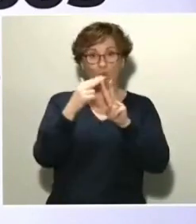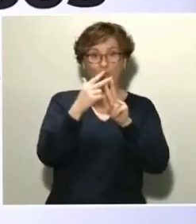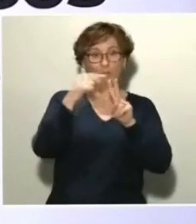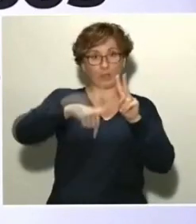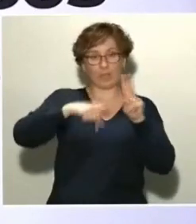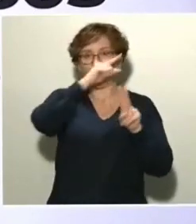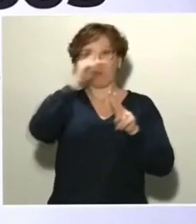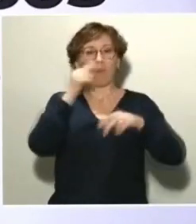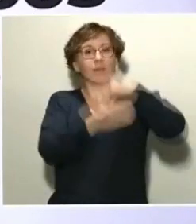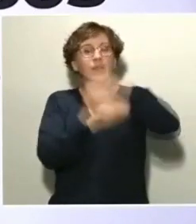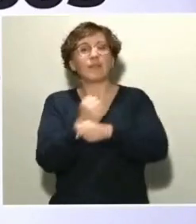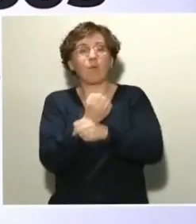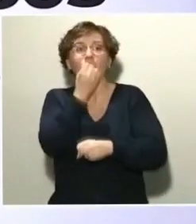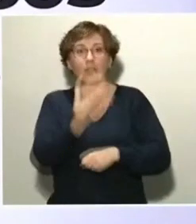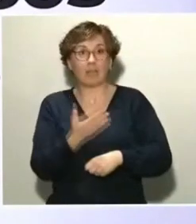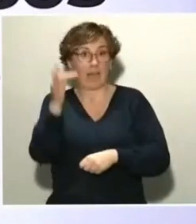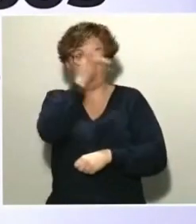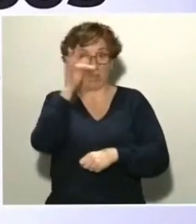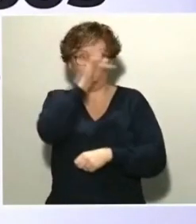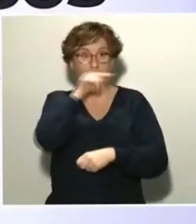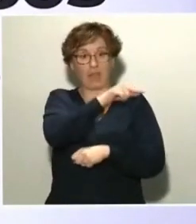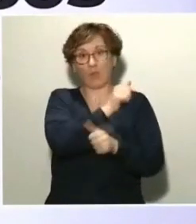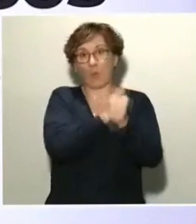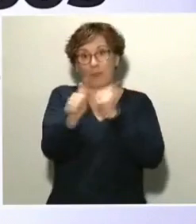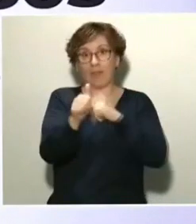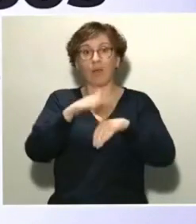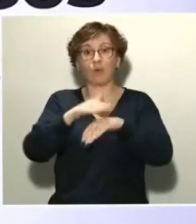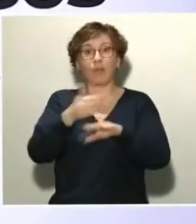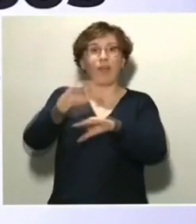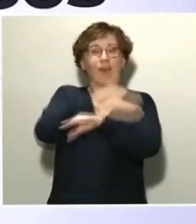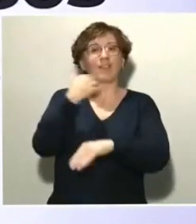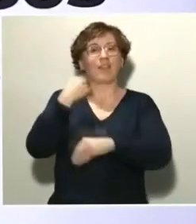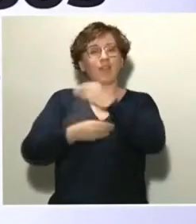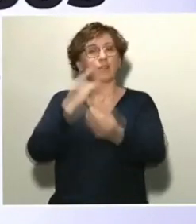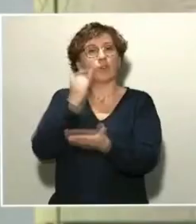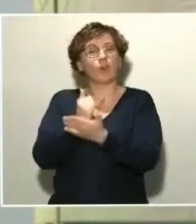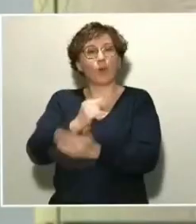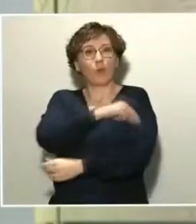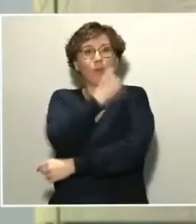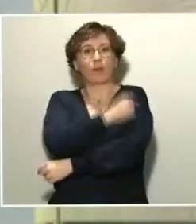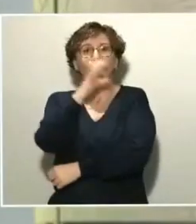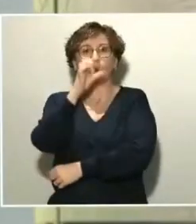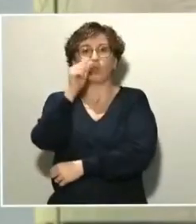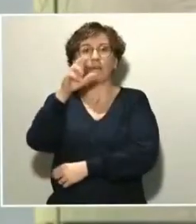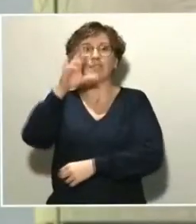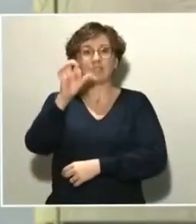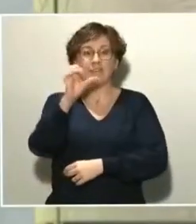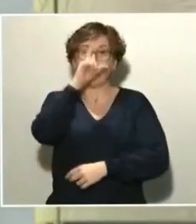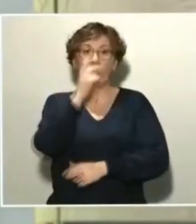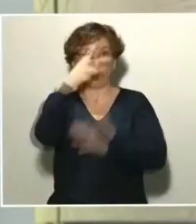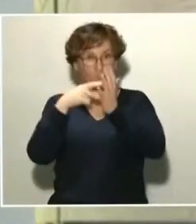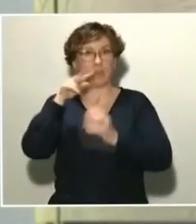principio debería tener cierta ventaja por haber desarrollado la vacuna experimental contra el anterior SARS de 2002? Pues